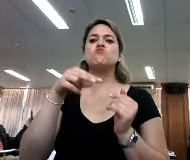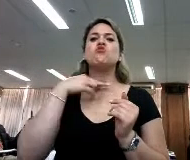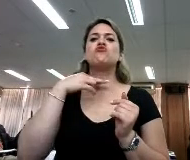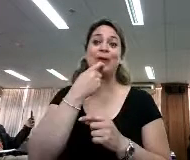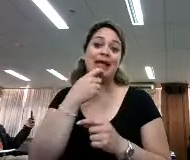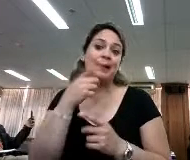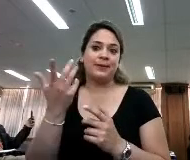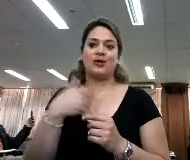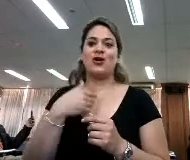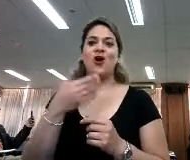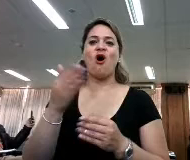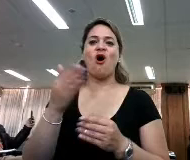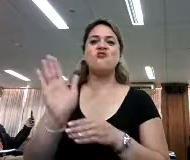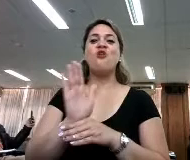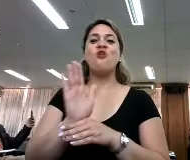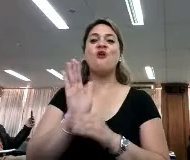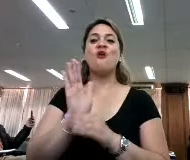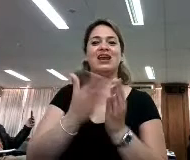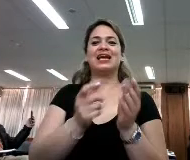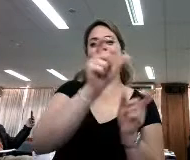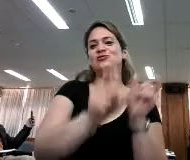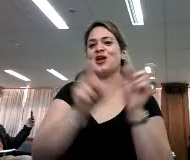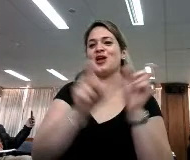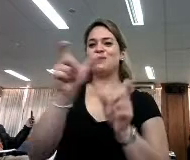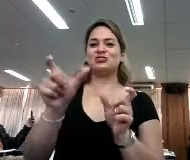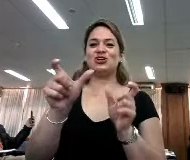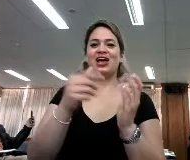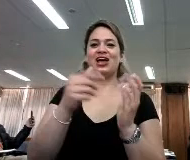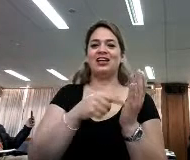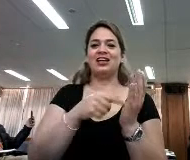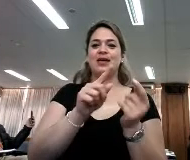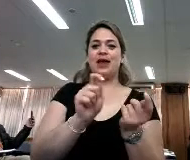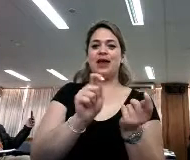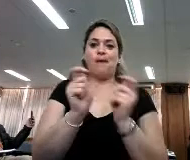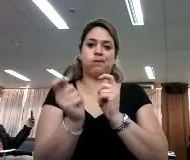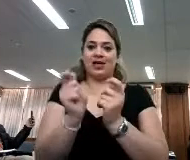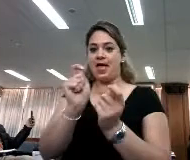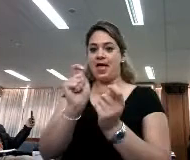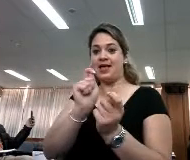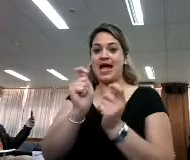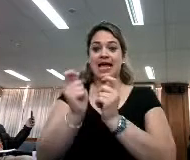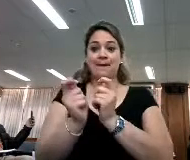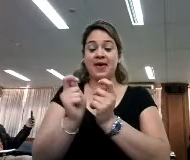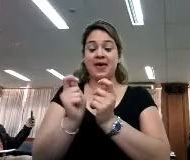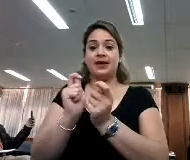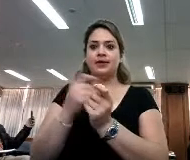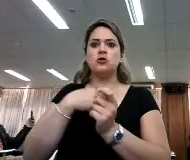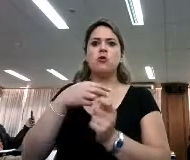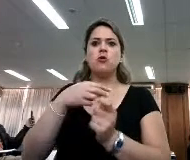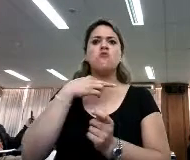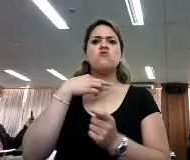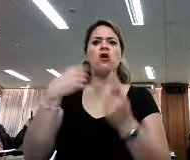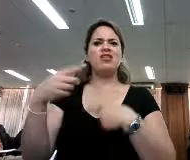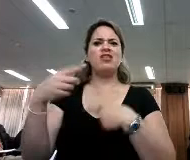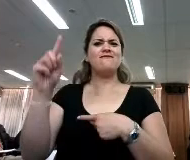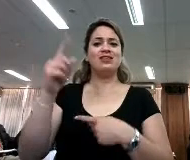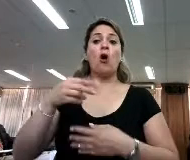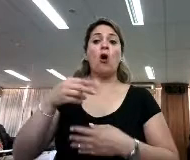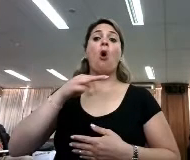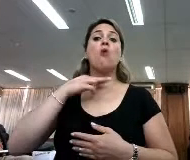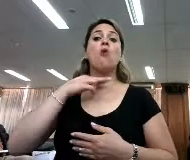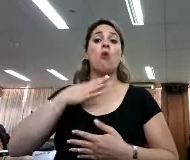una novela donde hay varios personajes interiormente, nosotros estamos poniéndole una voz distinta o nuestra voz, pero con